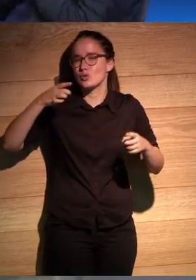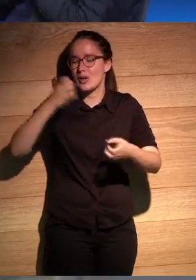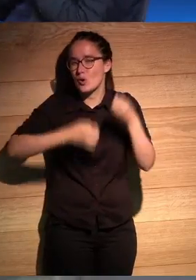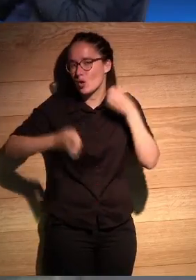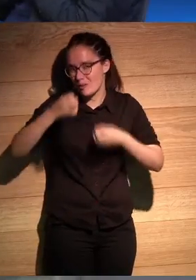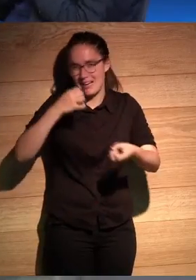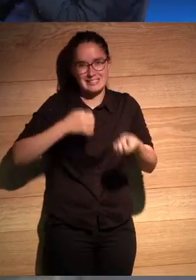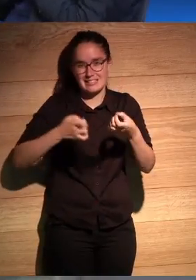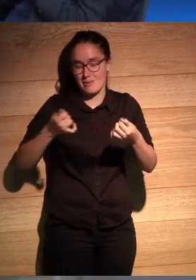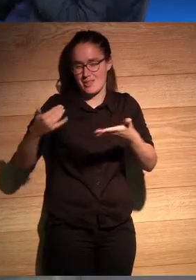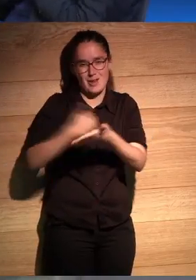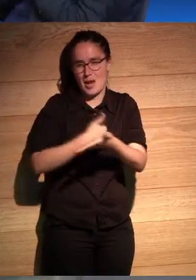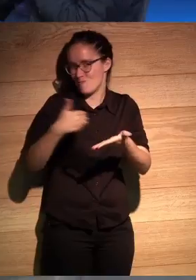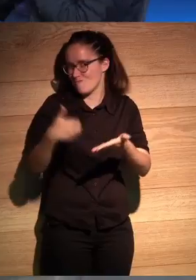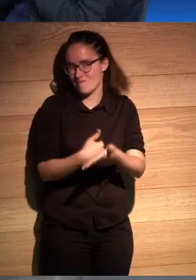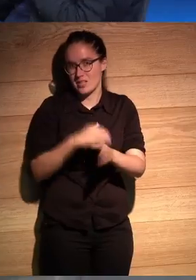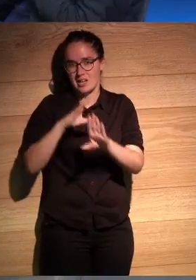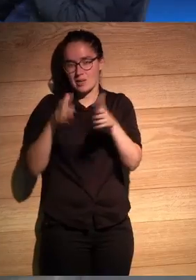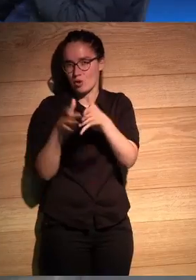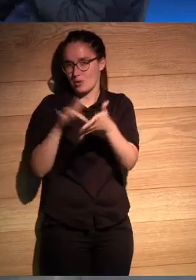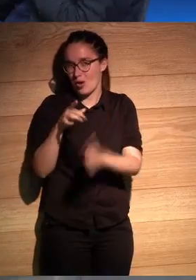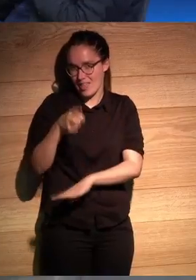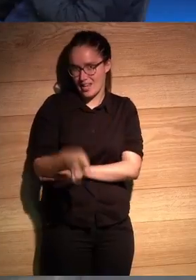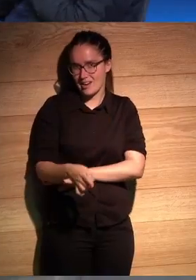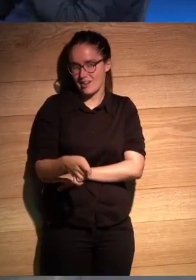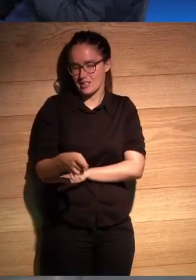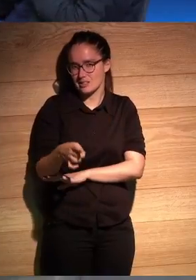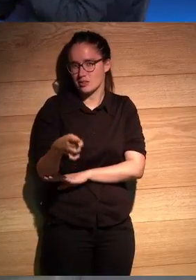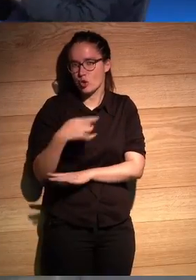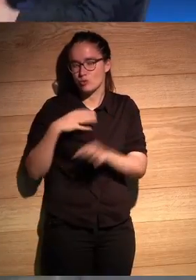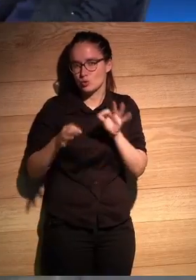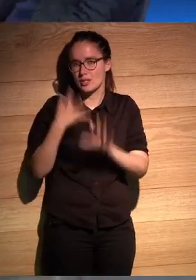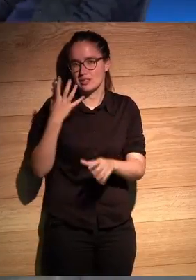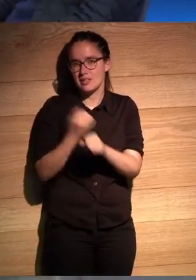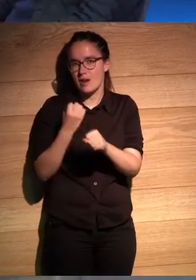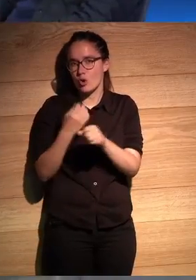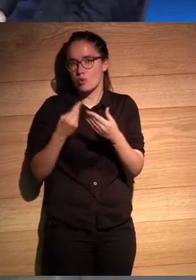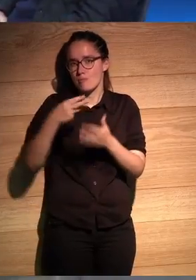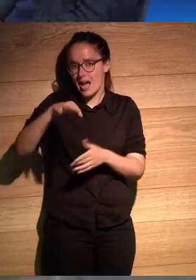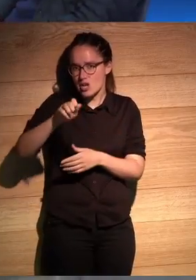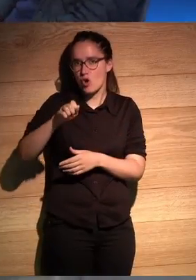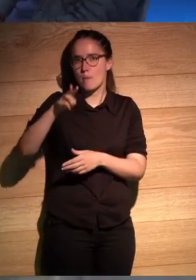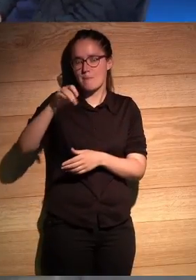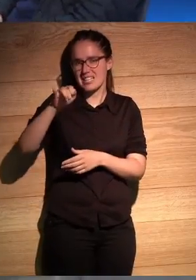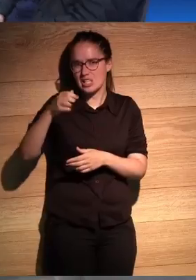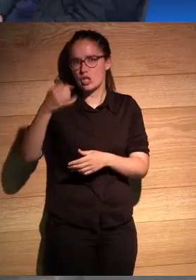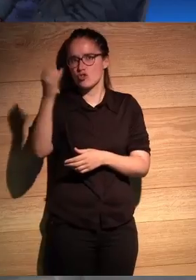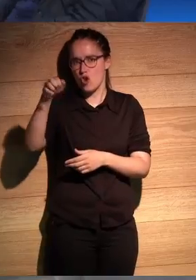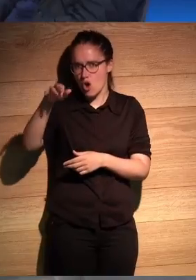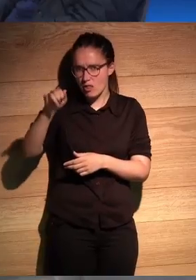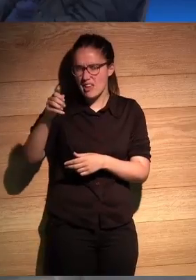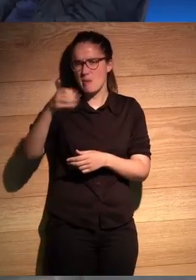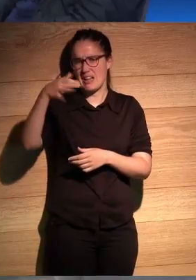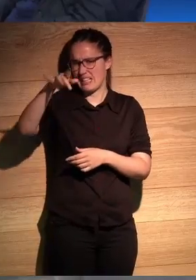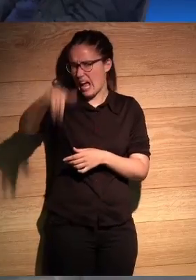económicas que tienen que ganar de dinero del equipo que me toca dirigir pues que yo tengo la suerte de trabajar con Mario con Pati con Jordi Bresco con